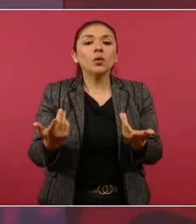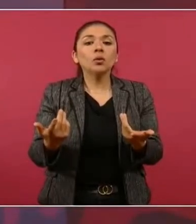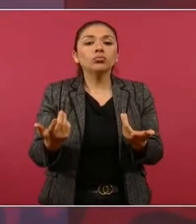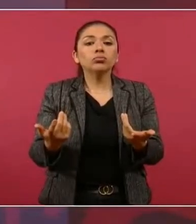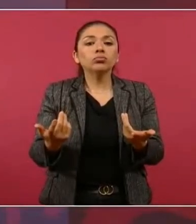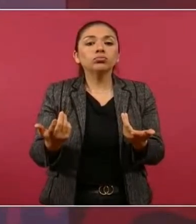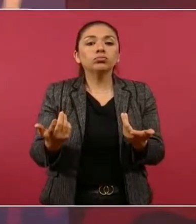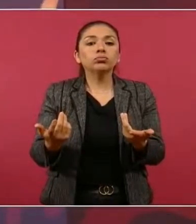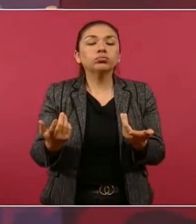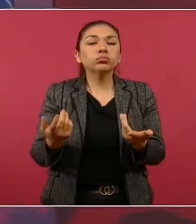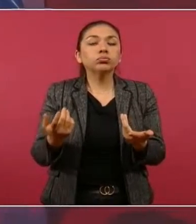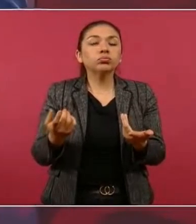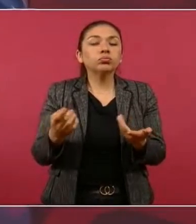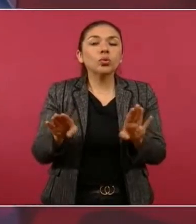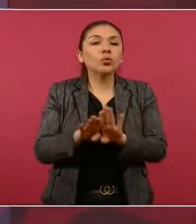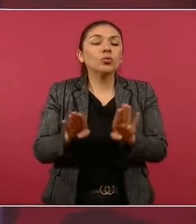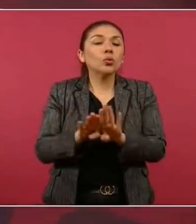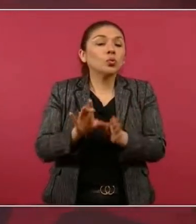solo